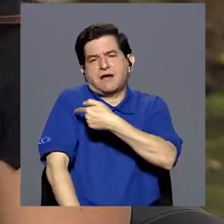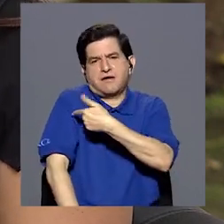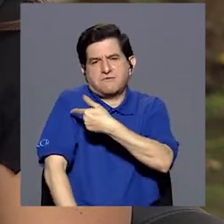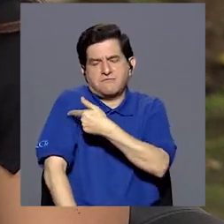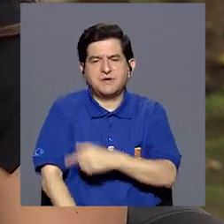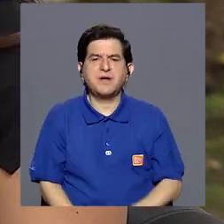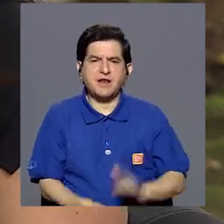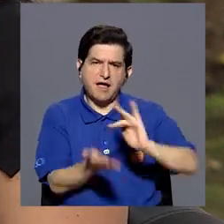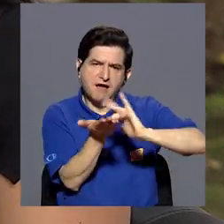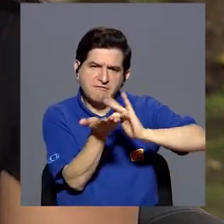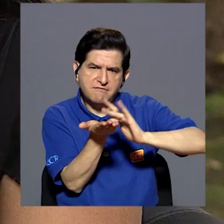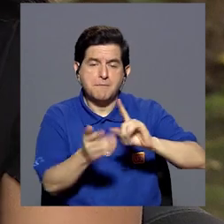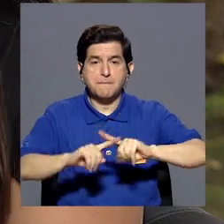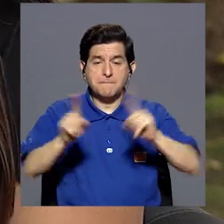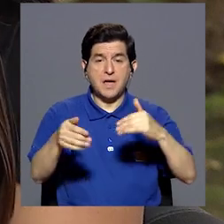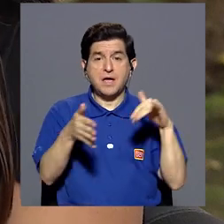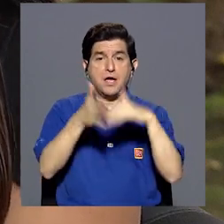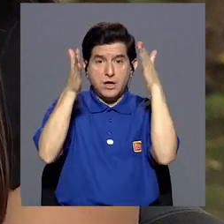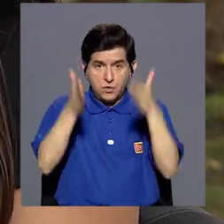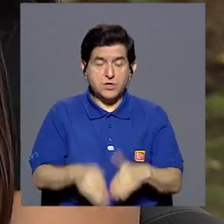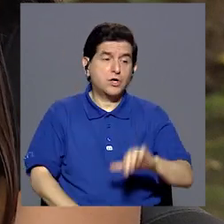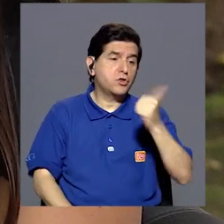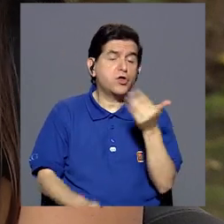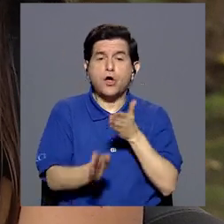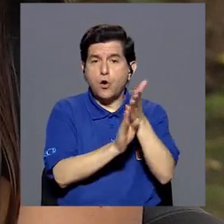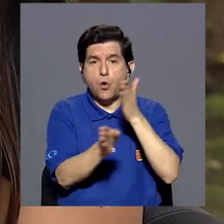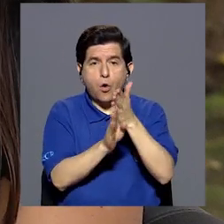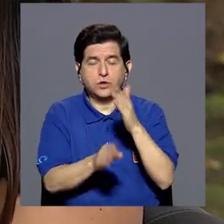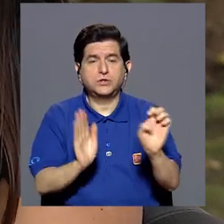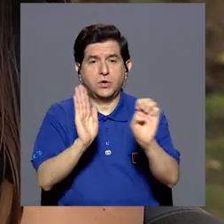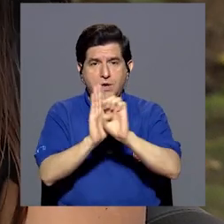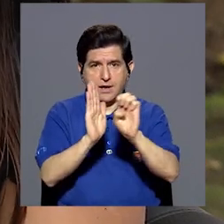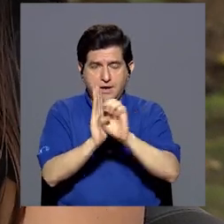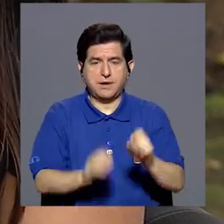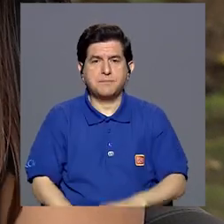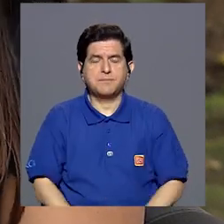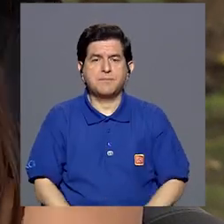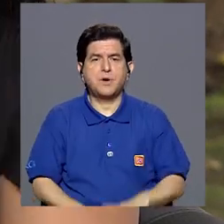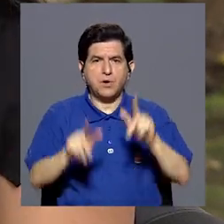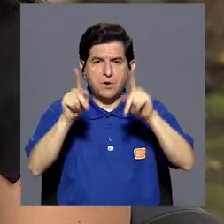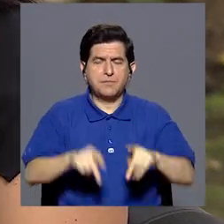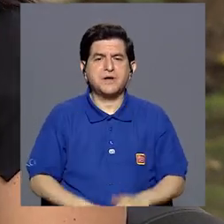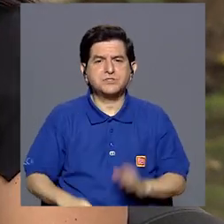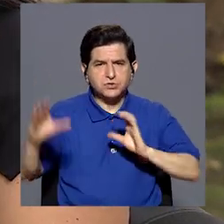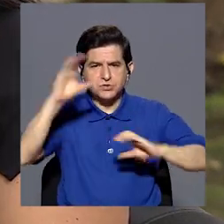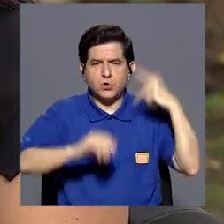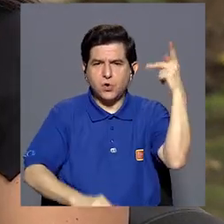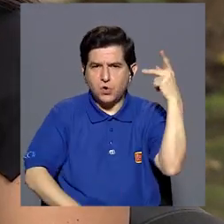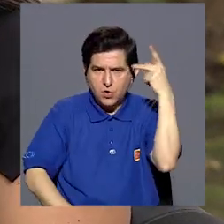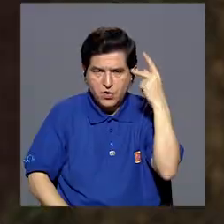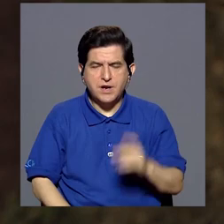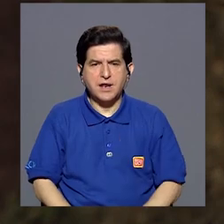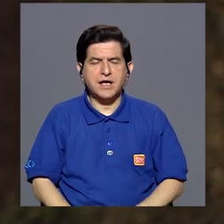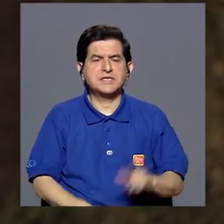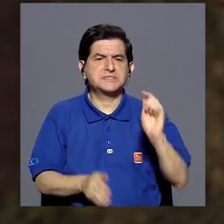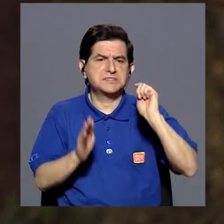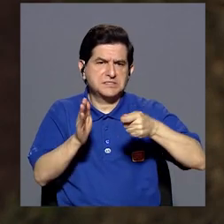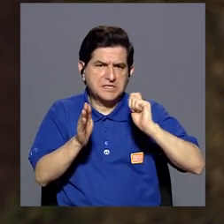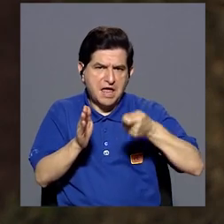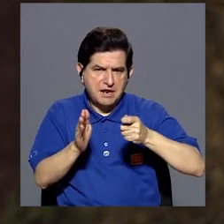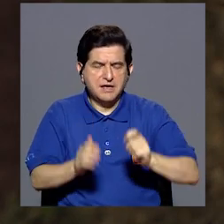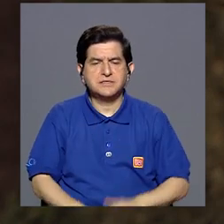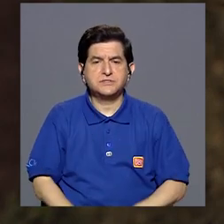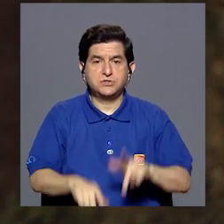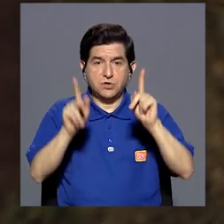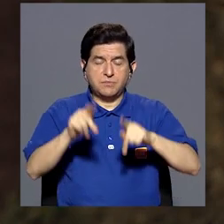enfermería, farmacia, pero también tenemos estudiantes de otras carreras, como por ejemplo, tenemos gente de ciencias políticas, gente de derecho,